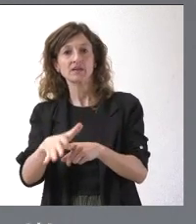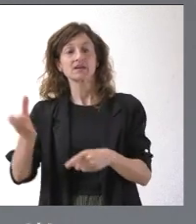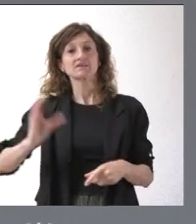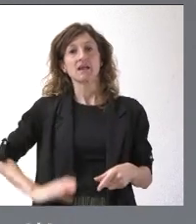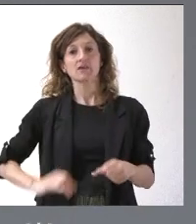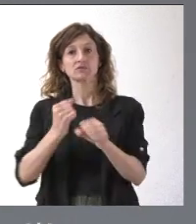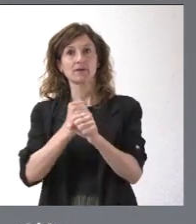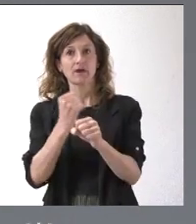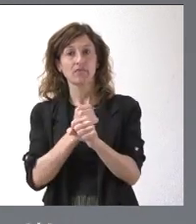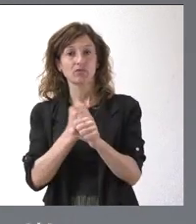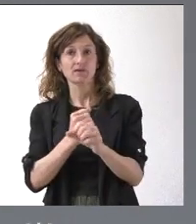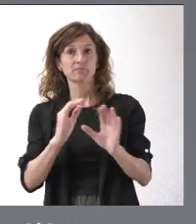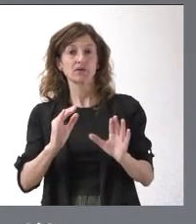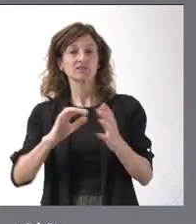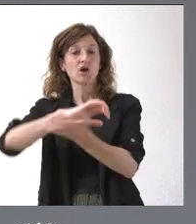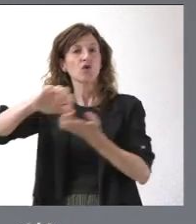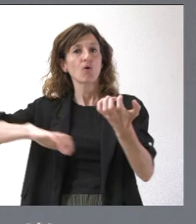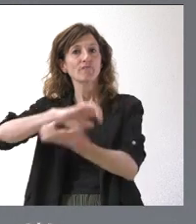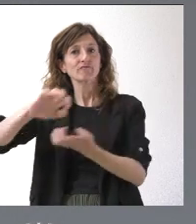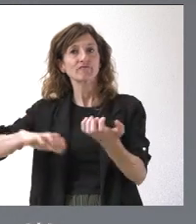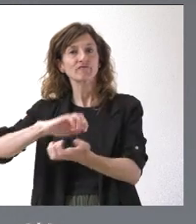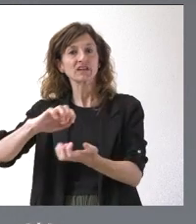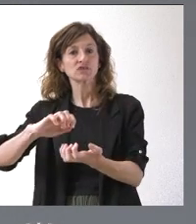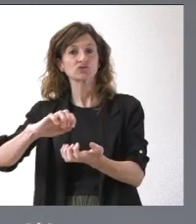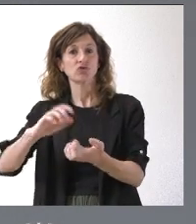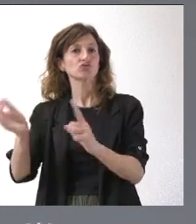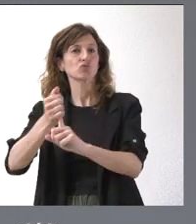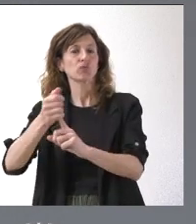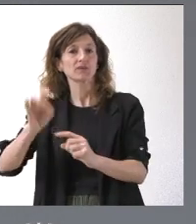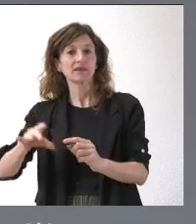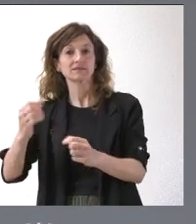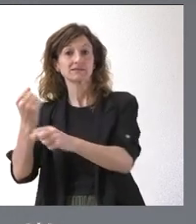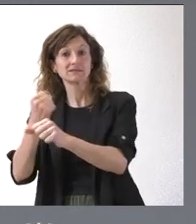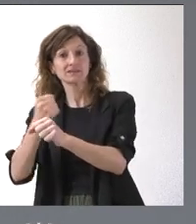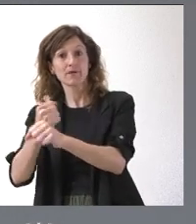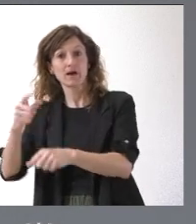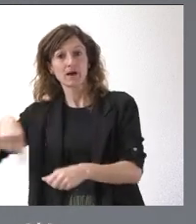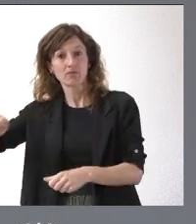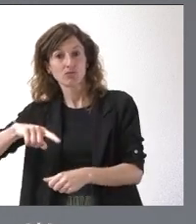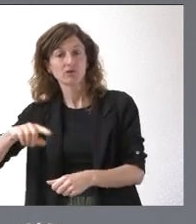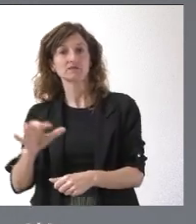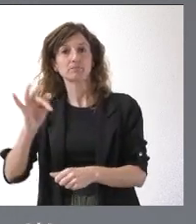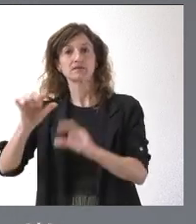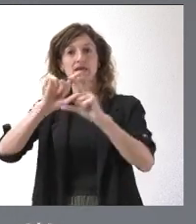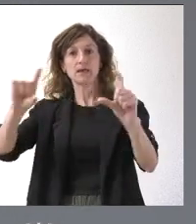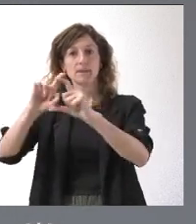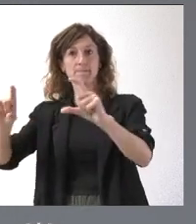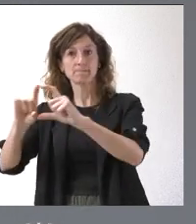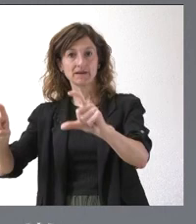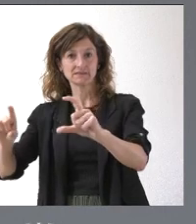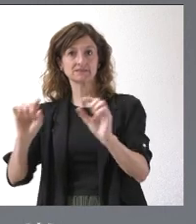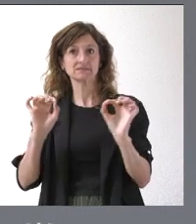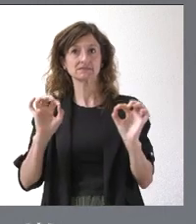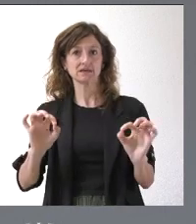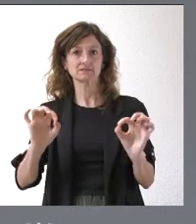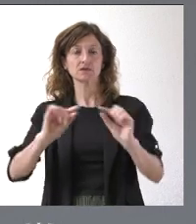trabajadores. Pero, como le digo, es un conflicto que deben resolver tanto los trabajadores, en este caso, como las empresas dentro de lo que son